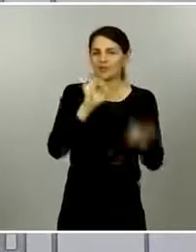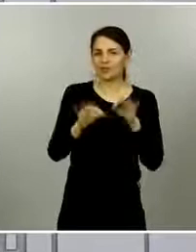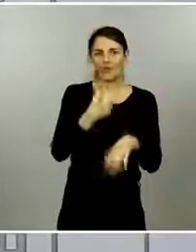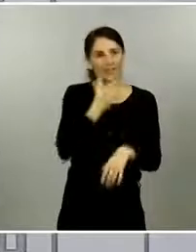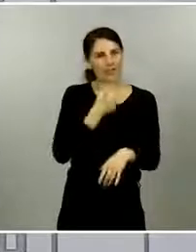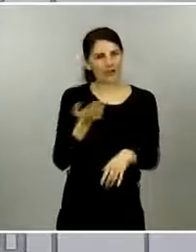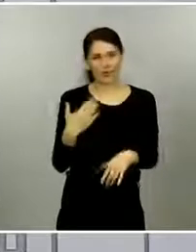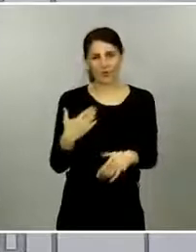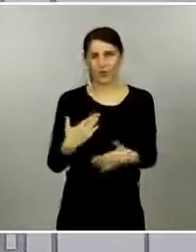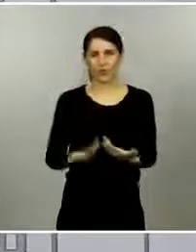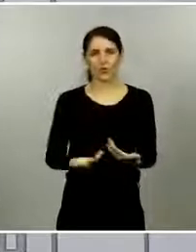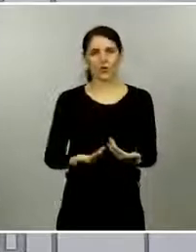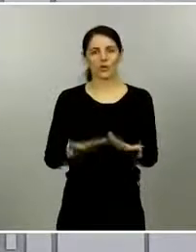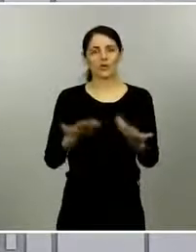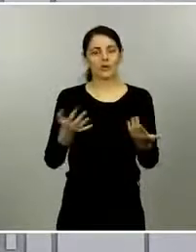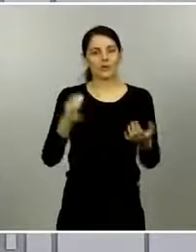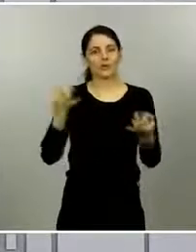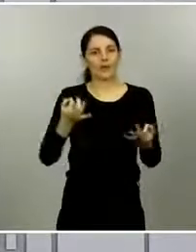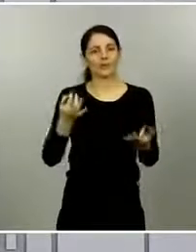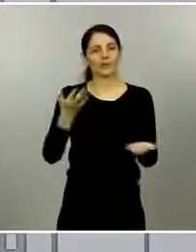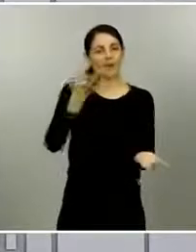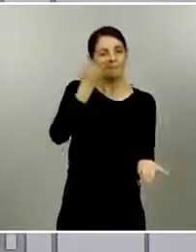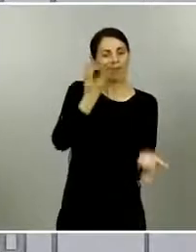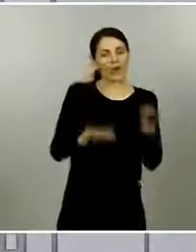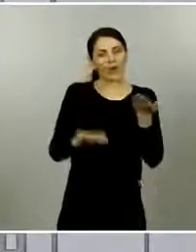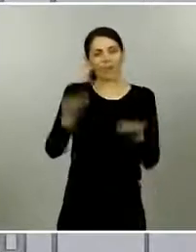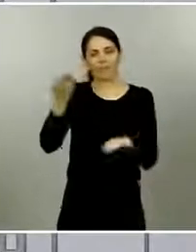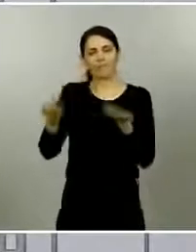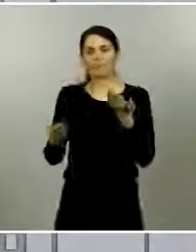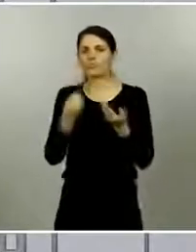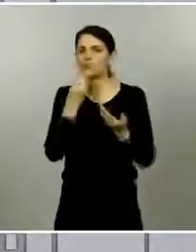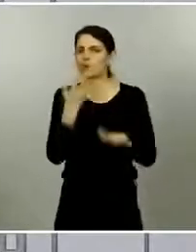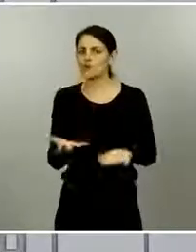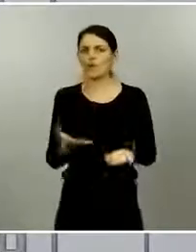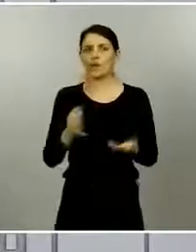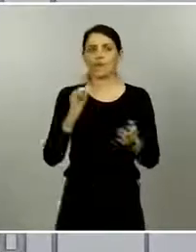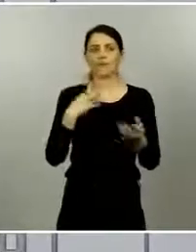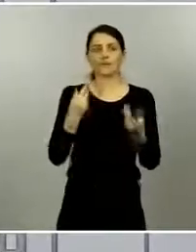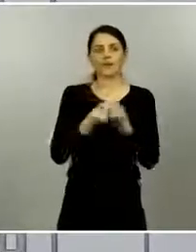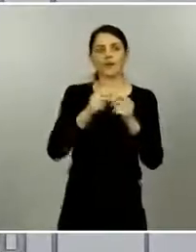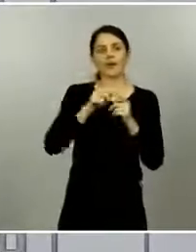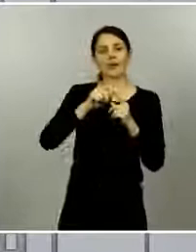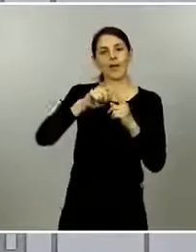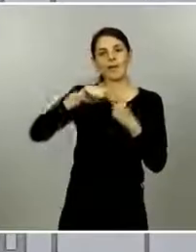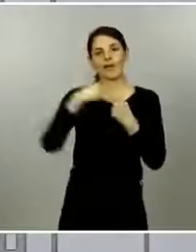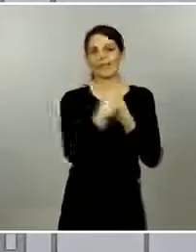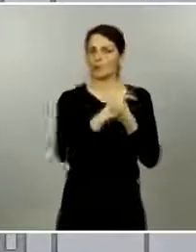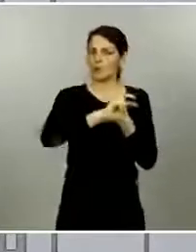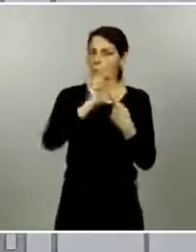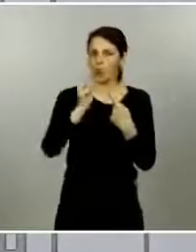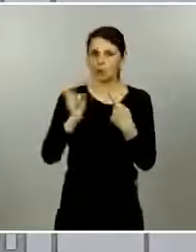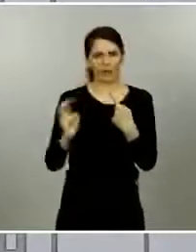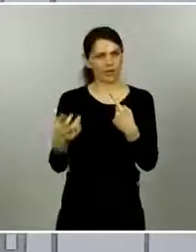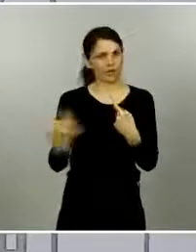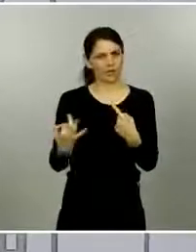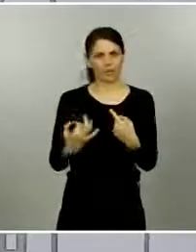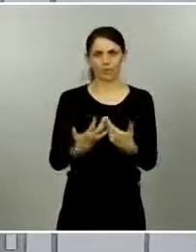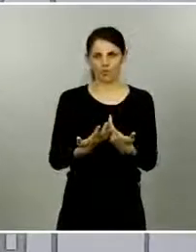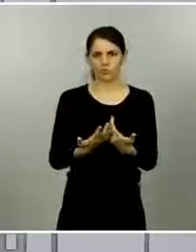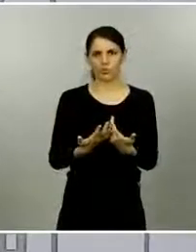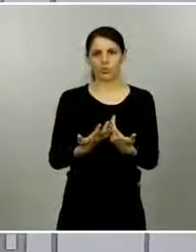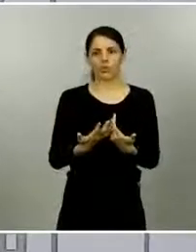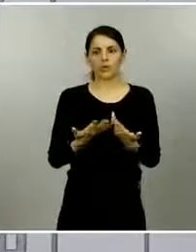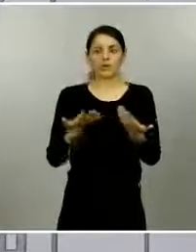son decisiones que técnicamente se tienen que ponderar muy bien con muchas otras variables alrededor de las de las supuestas